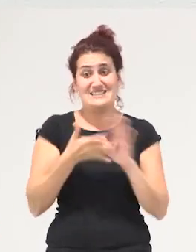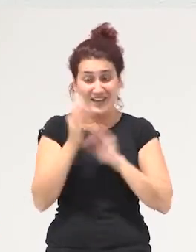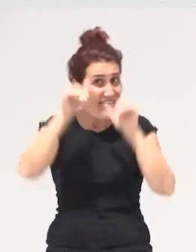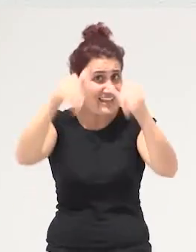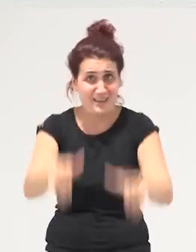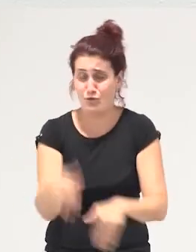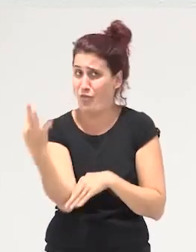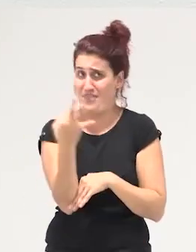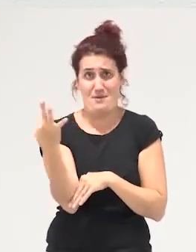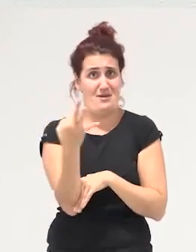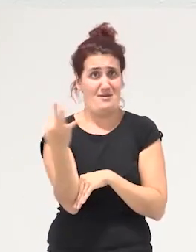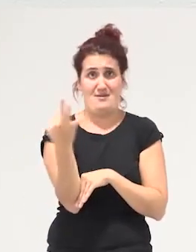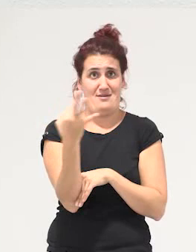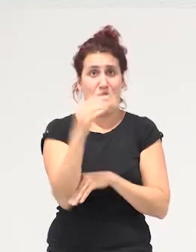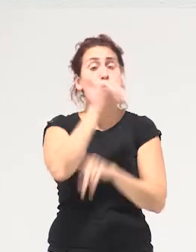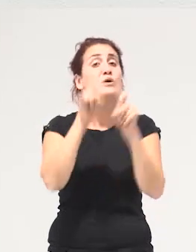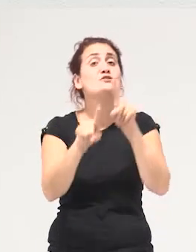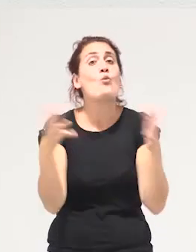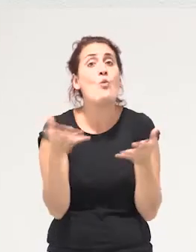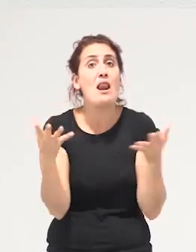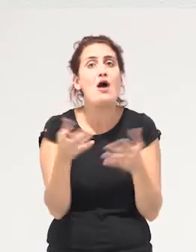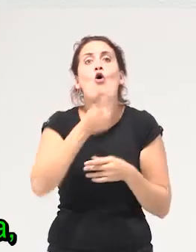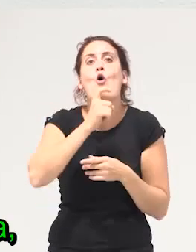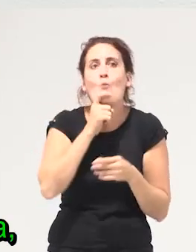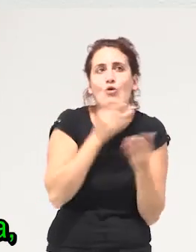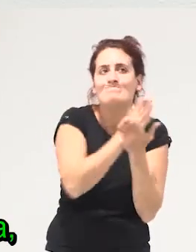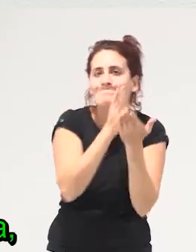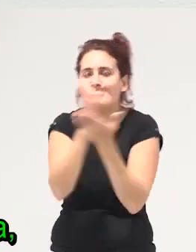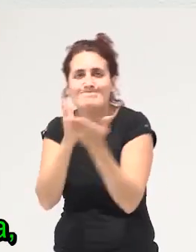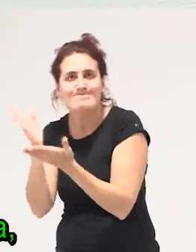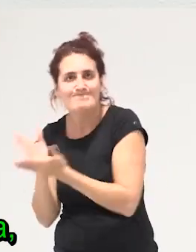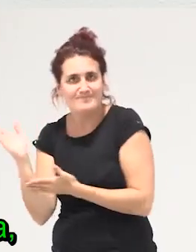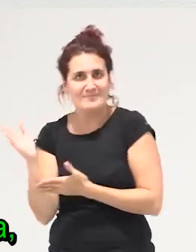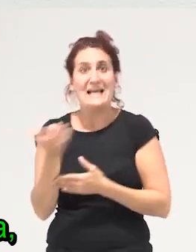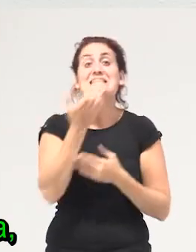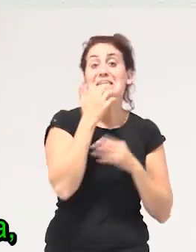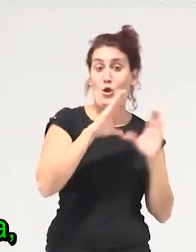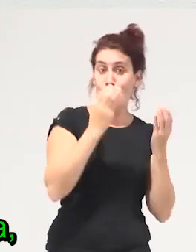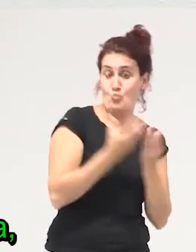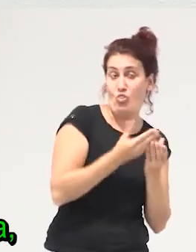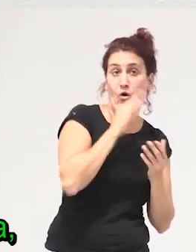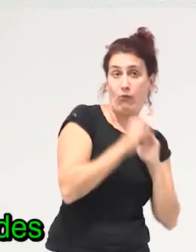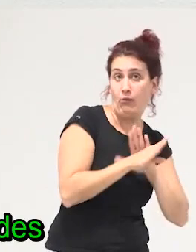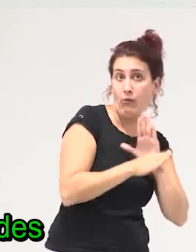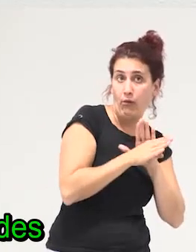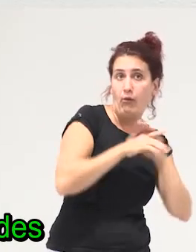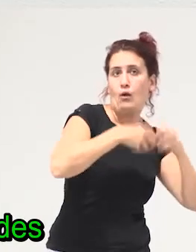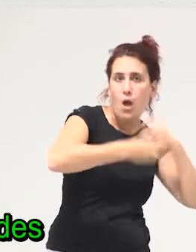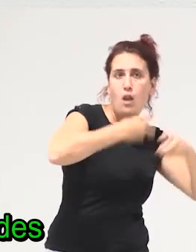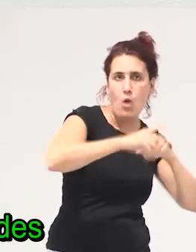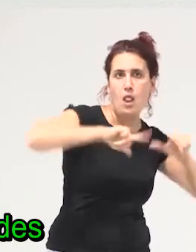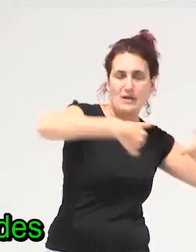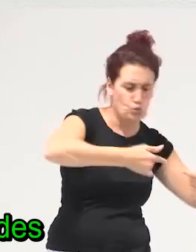sí o sí la cuestión es cómo lo vamos a distribuir si unas partecitas del mundo vamos a seguir consumiendo materia energía y generando